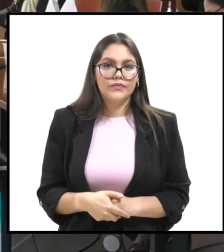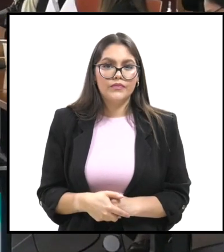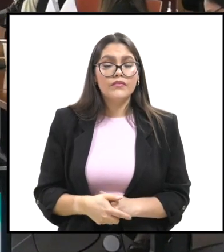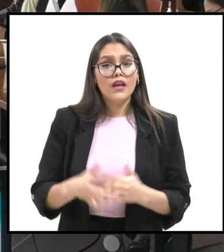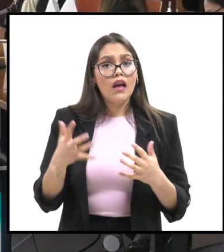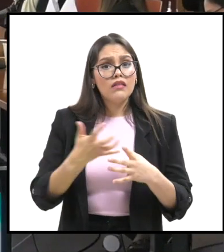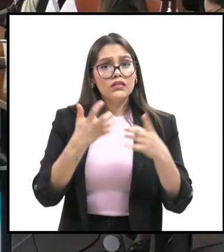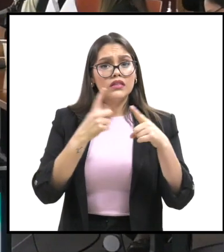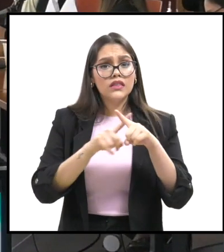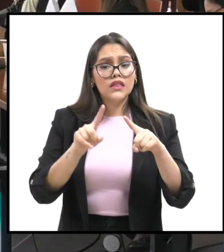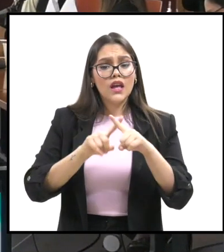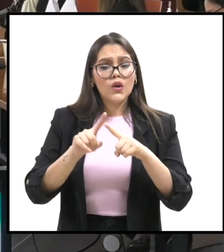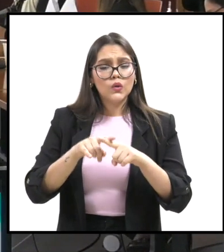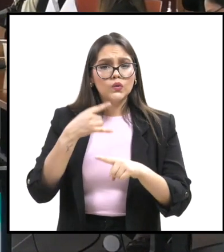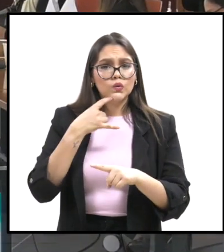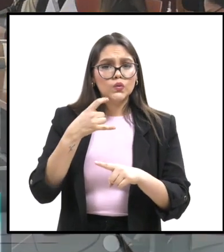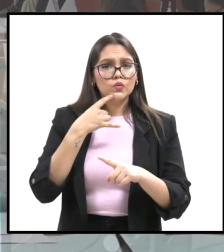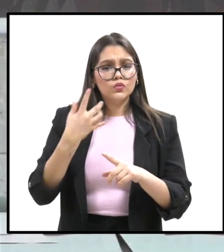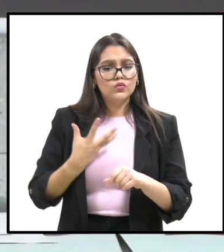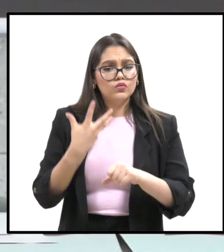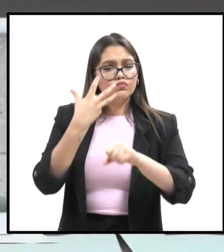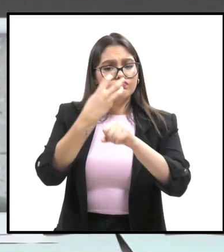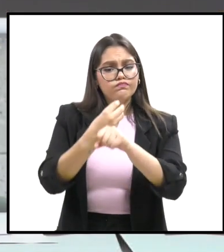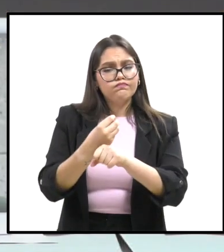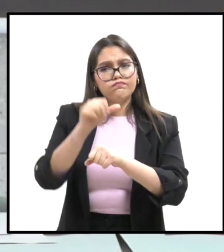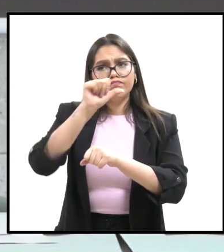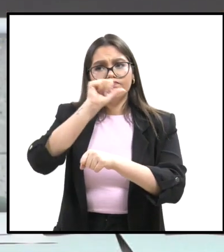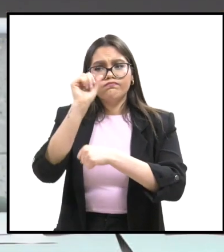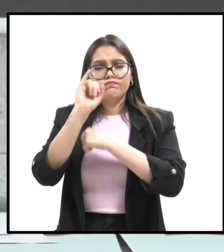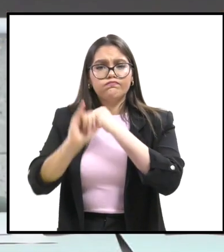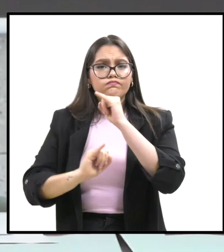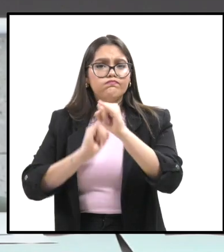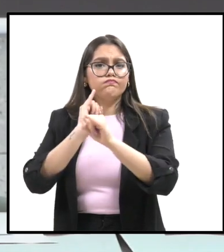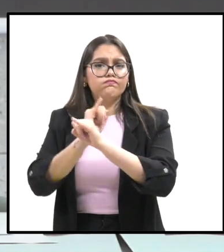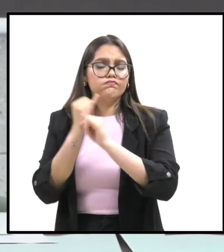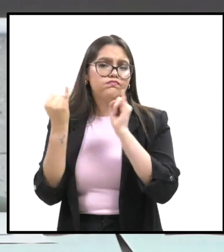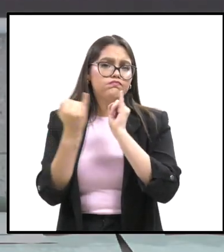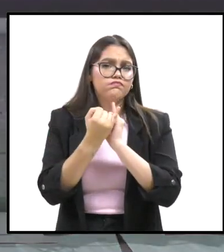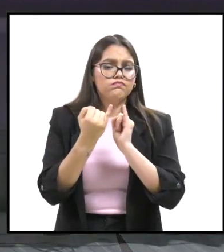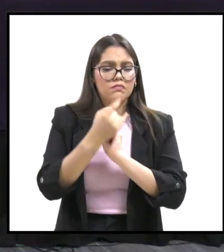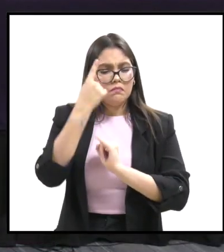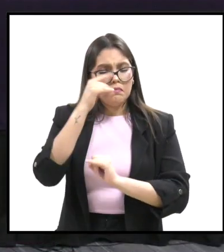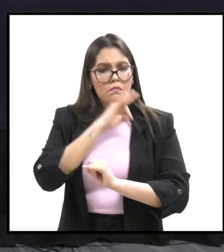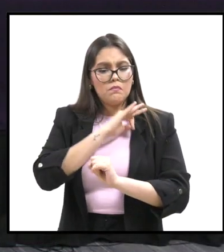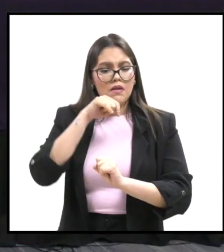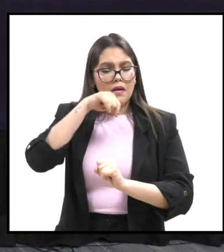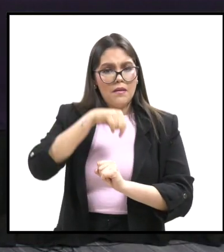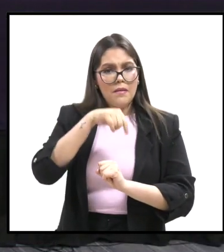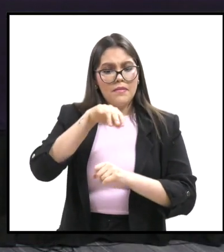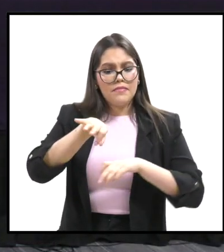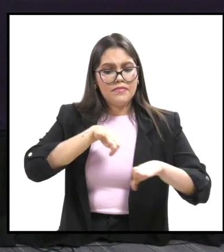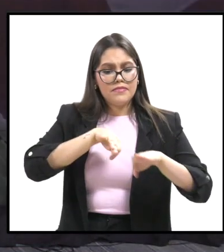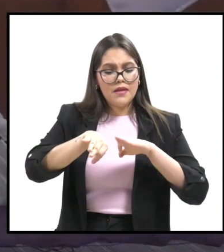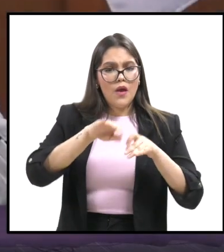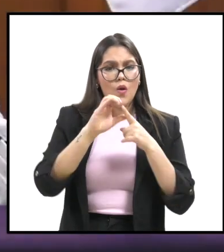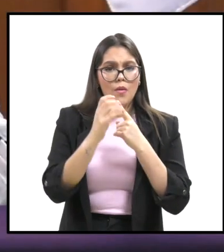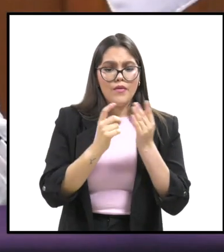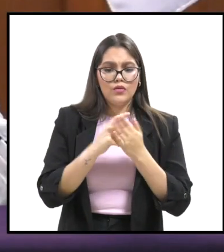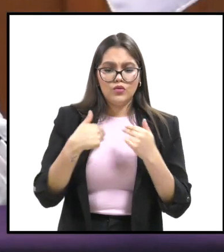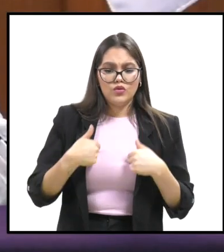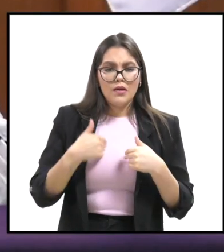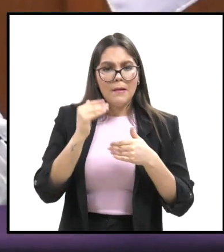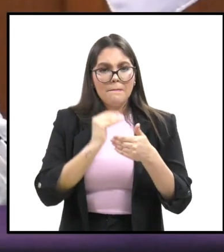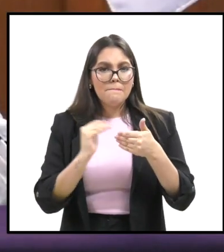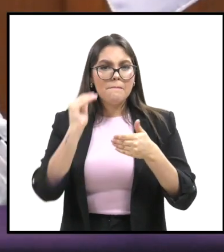Se fortalecieron acciones con organismos nacionales e internacionales, con el fin de posesionar a nivel internacional el